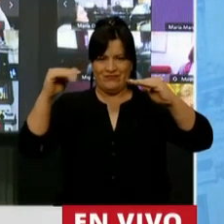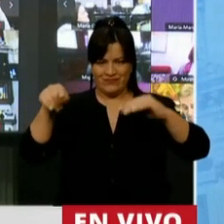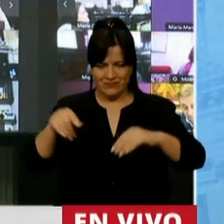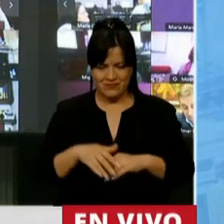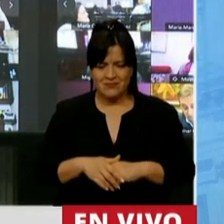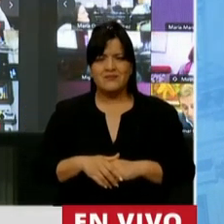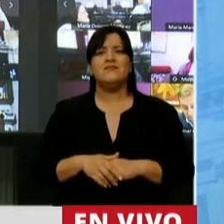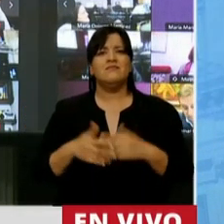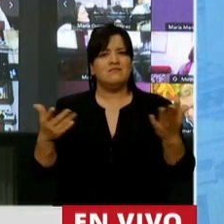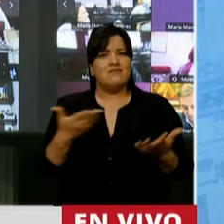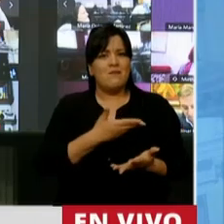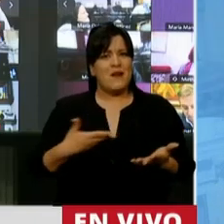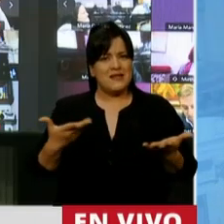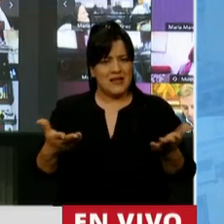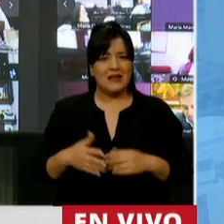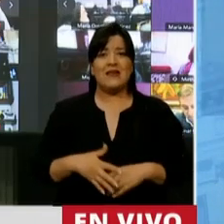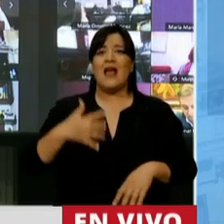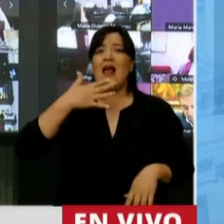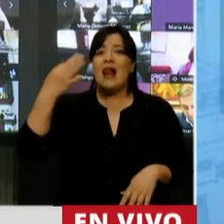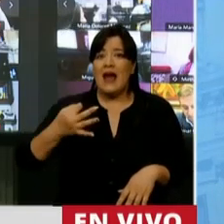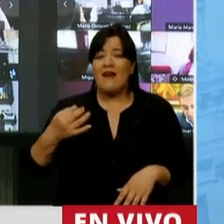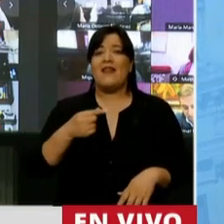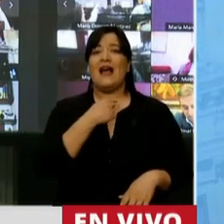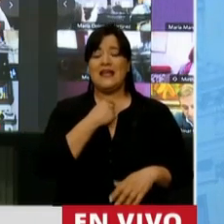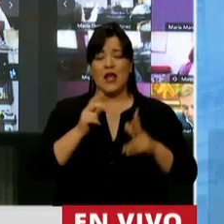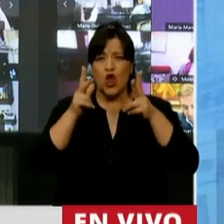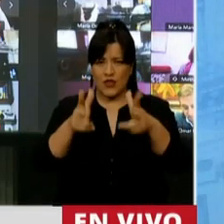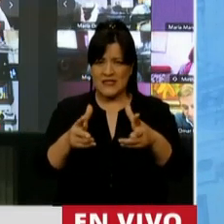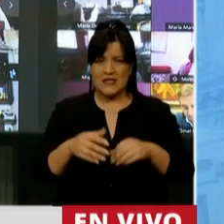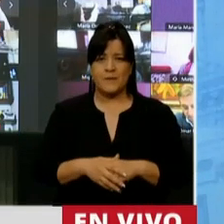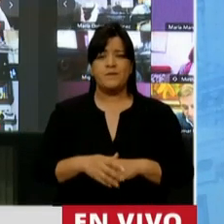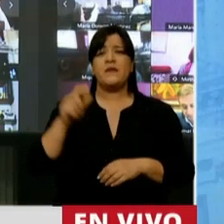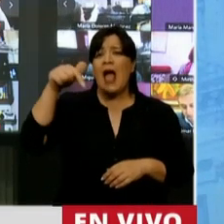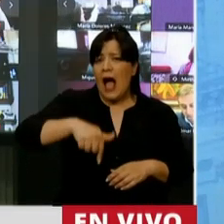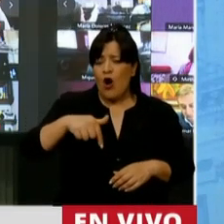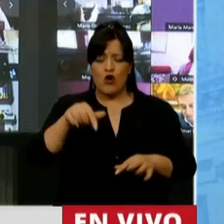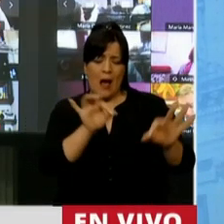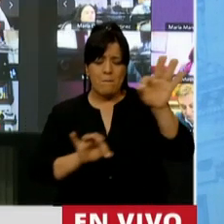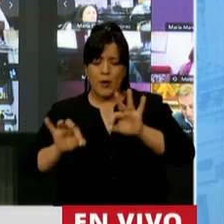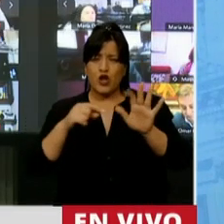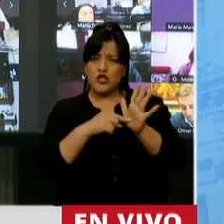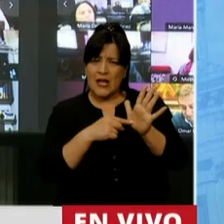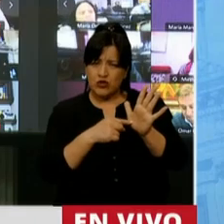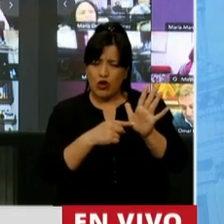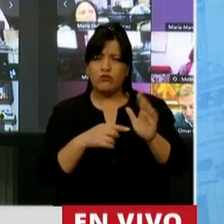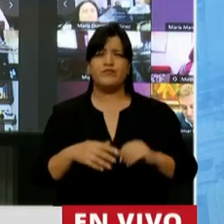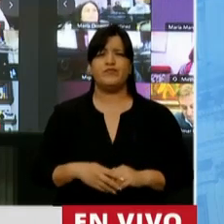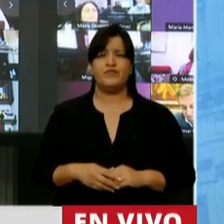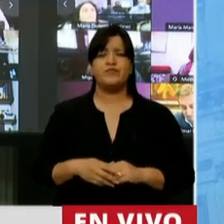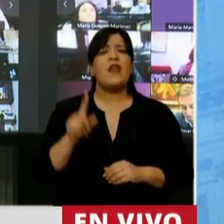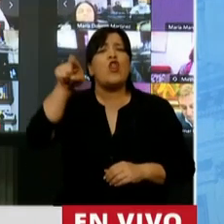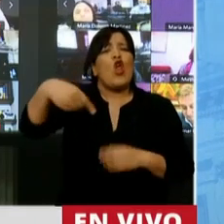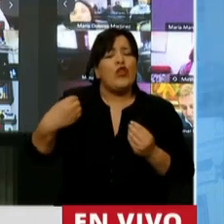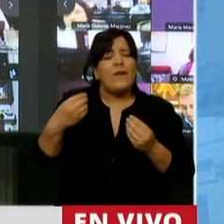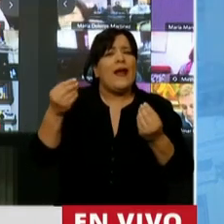Señor Presidente, la verdad que quiero destacar que estamos tratando un proyecto que viene del